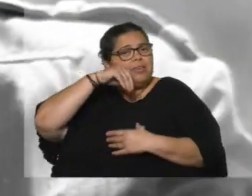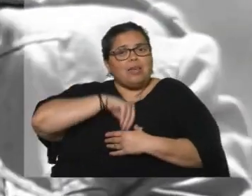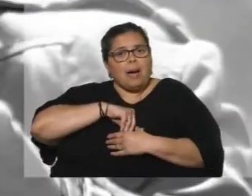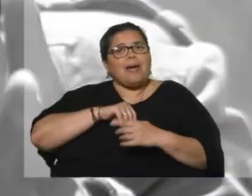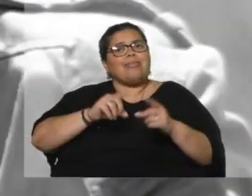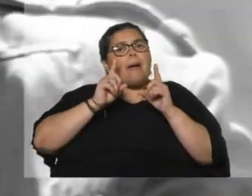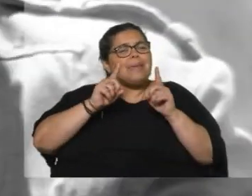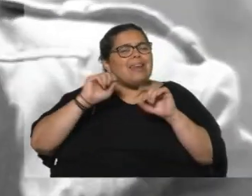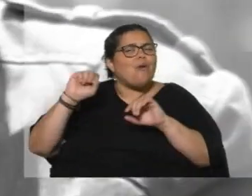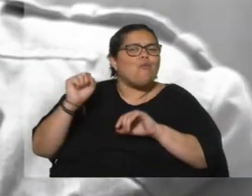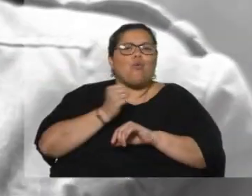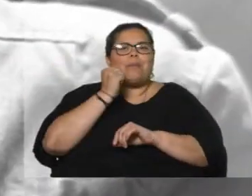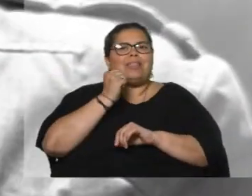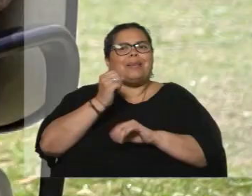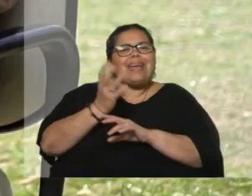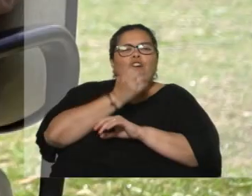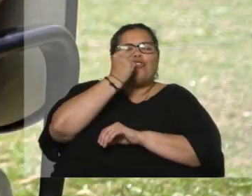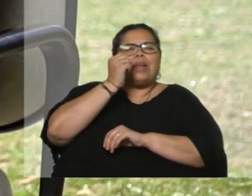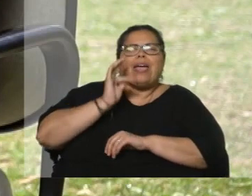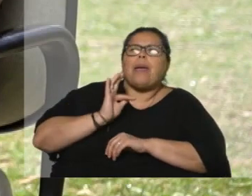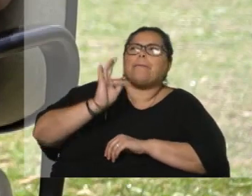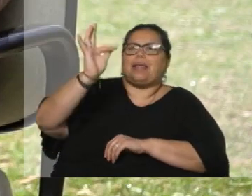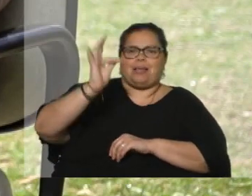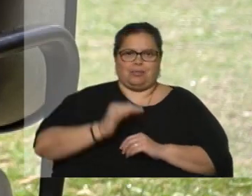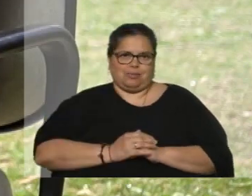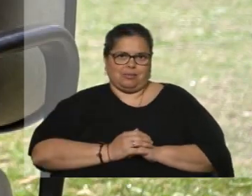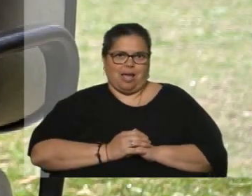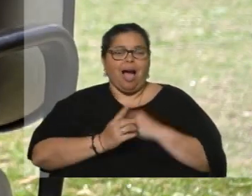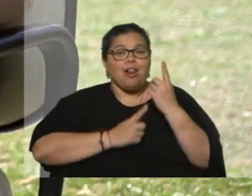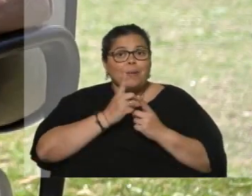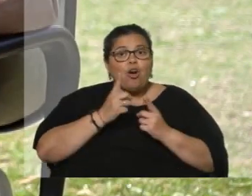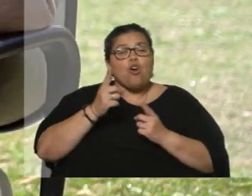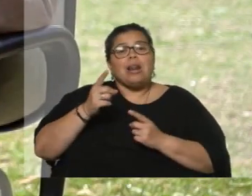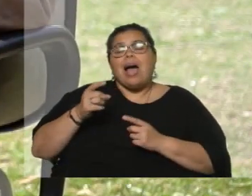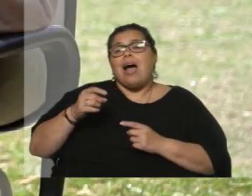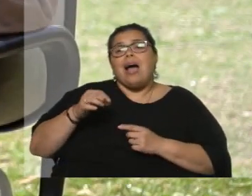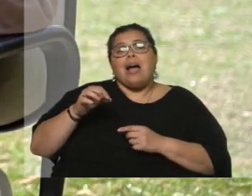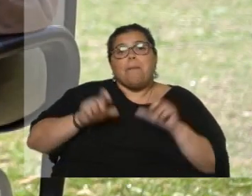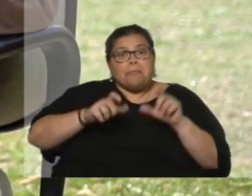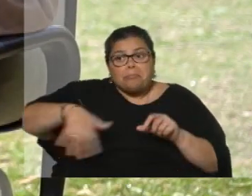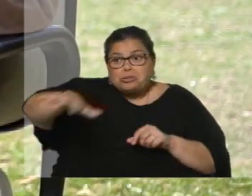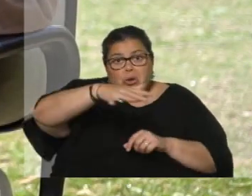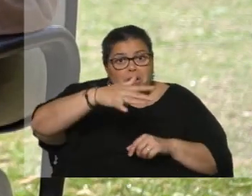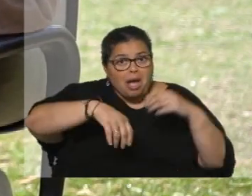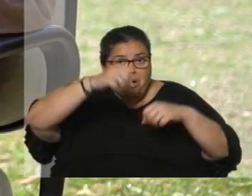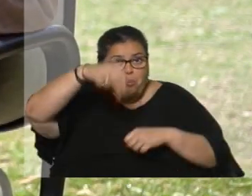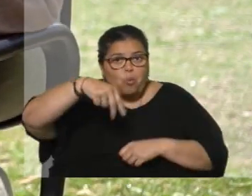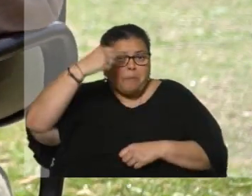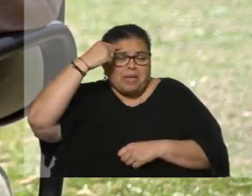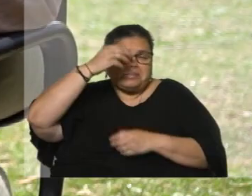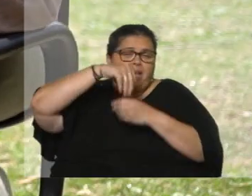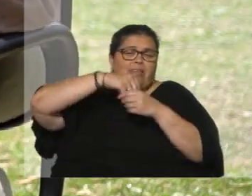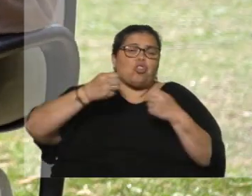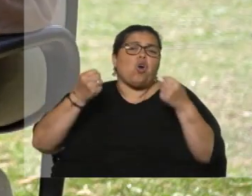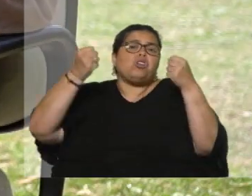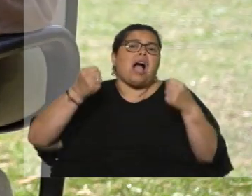Encontré, fundamentalmente, esperanza. Quizá la sociedad piensa que en la prisión hay... Los seres humanos que hay en